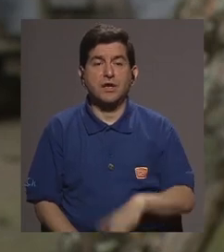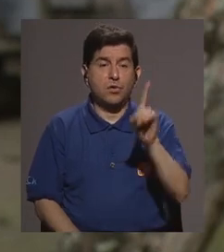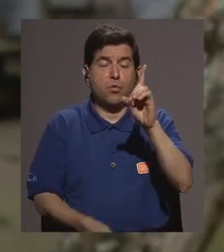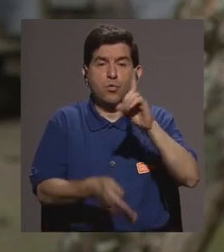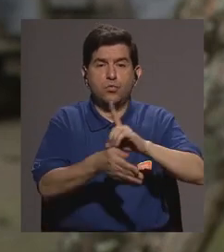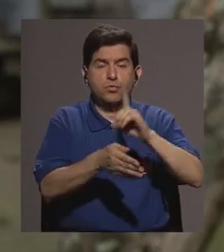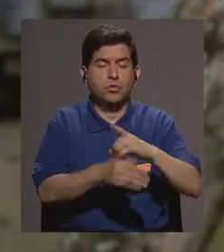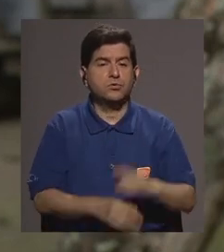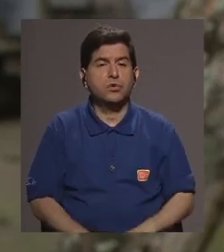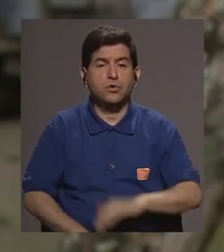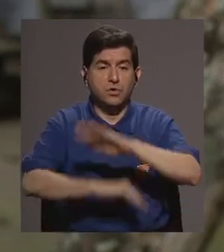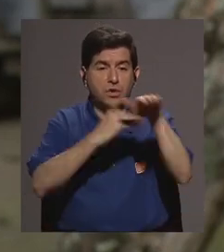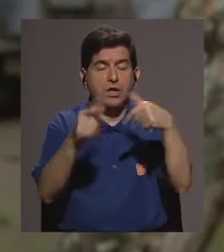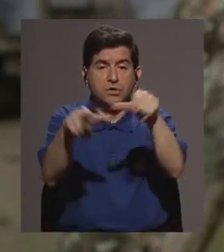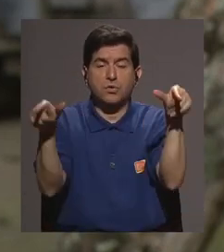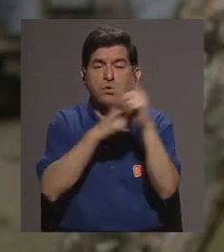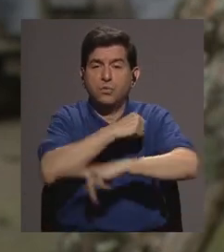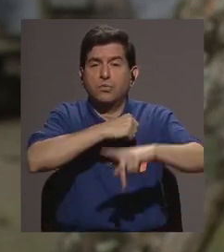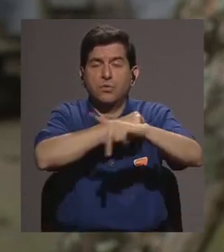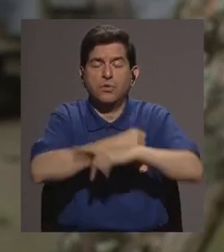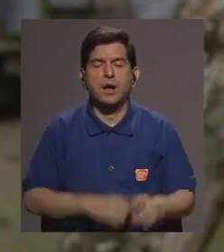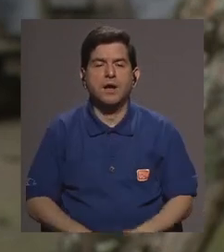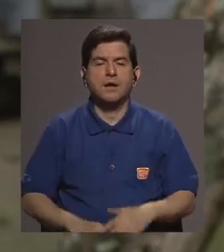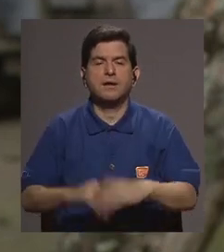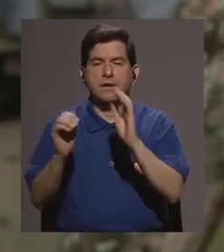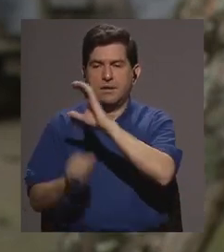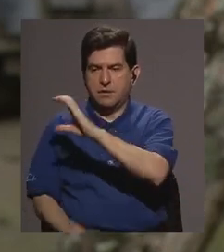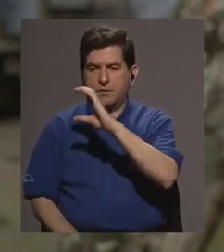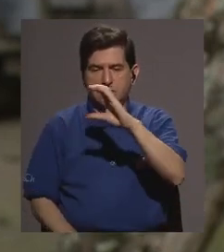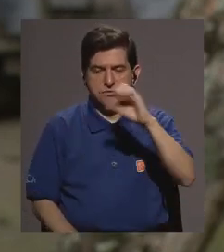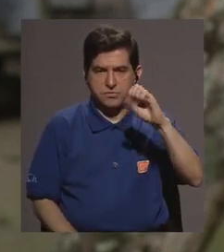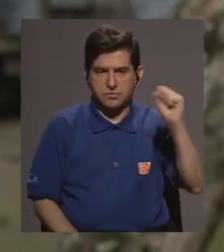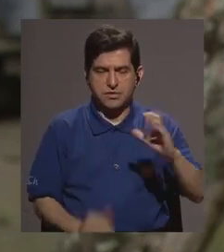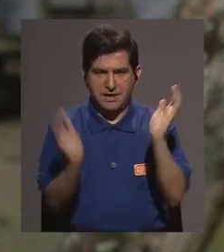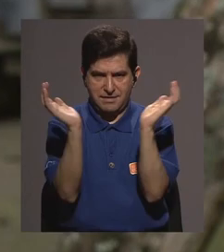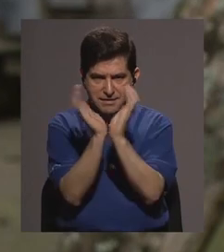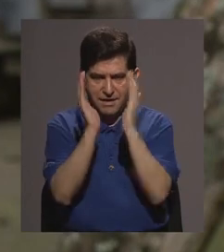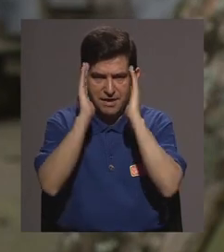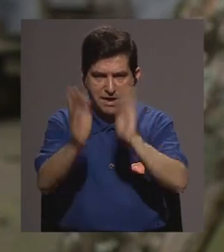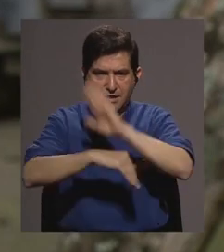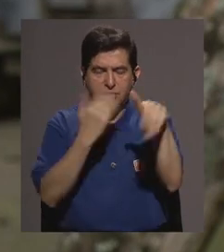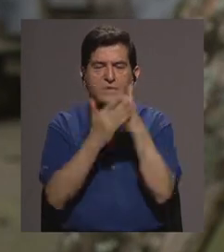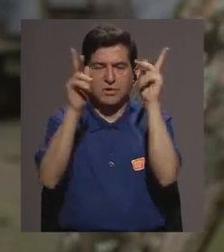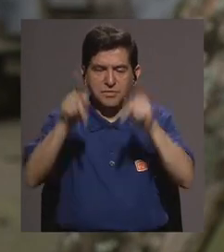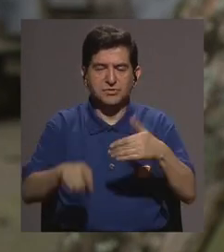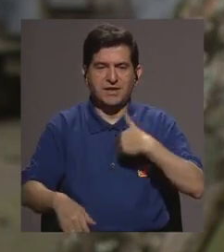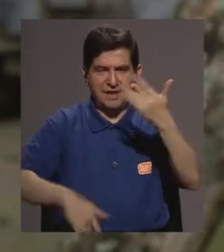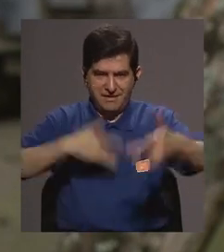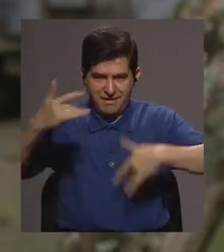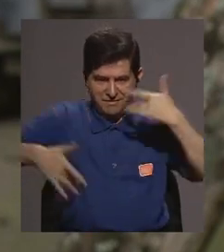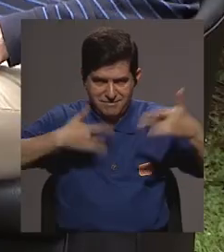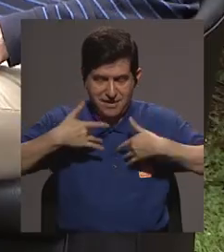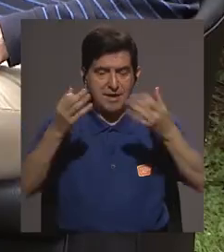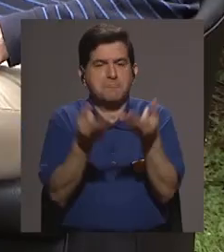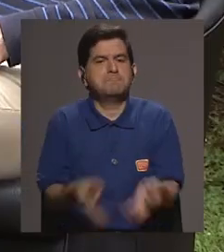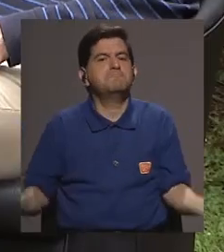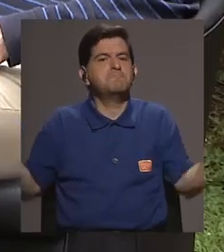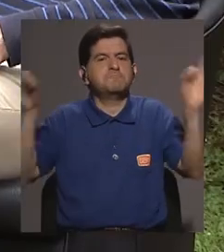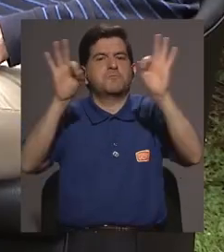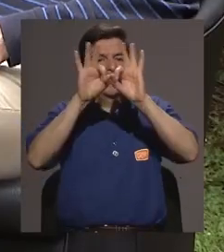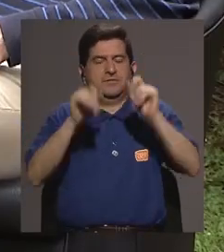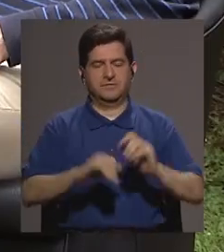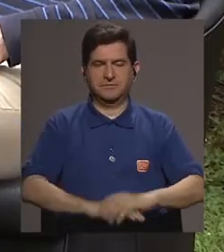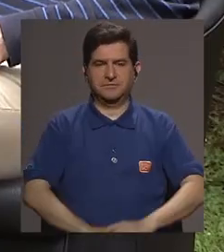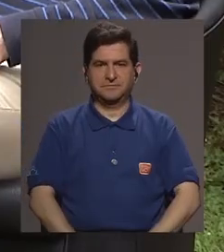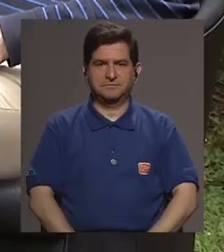prácticamente en cada parte del territorio nacional y la caja del seguro social está abierta a atender a cualquier paciente con esos síntomas eso es lo más